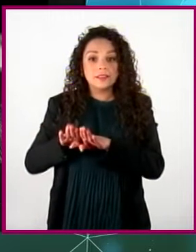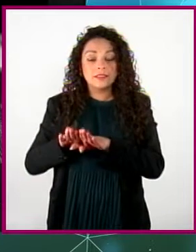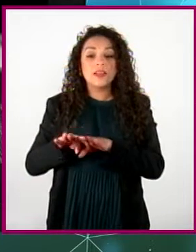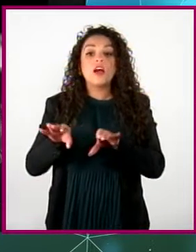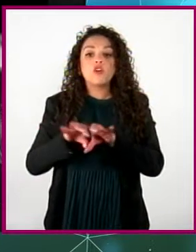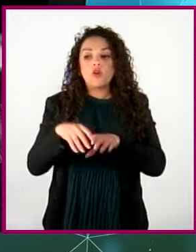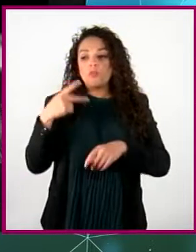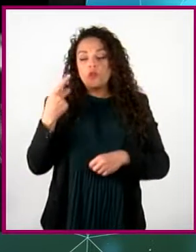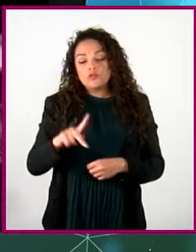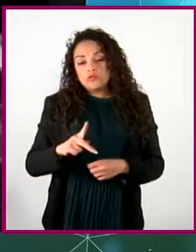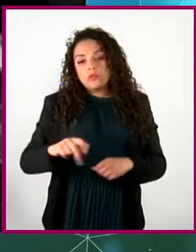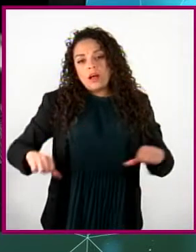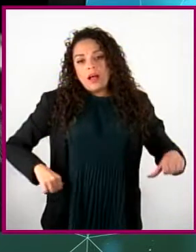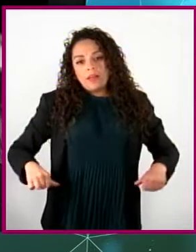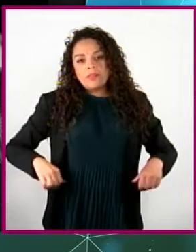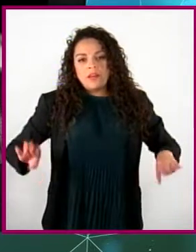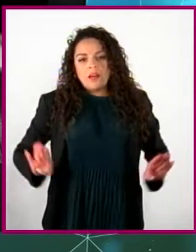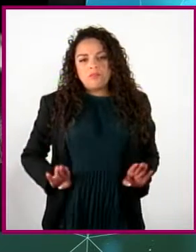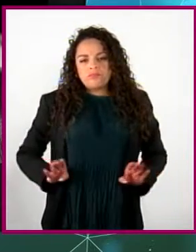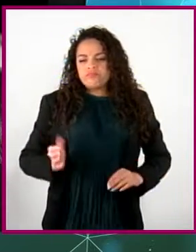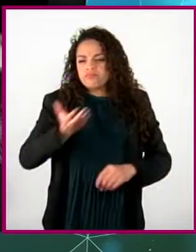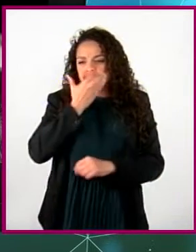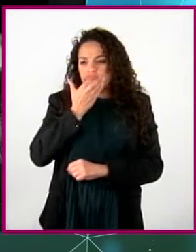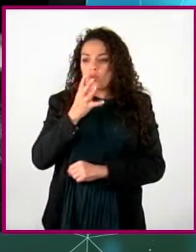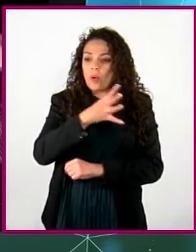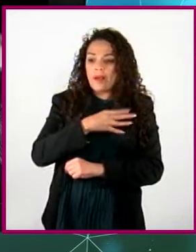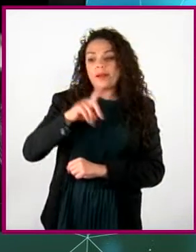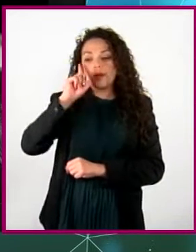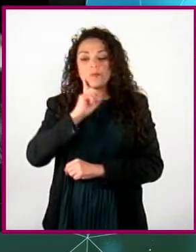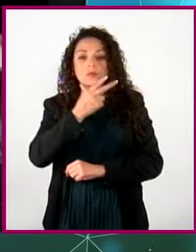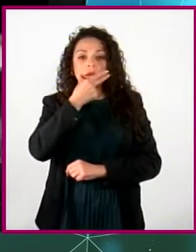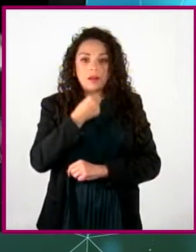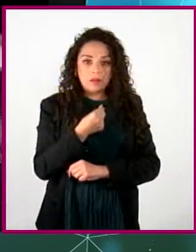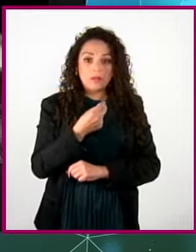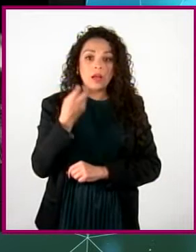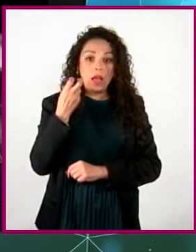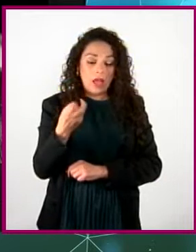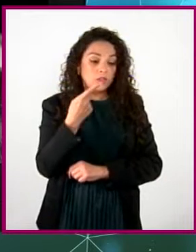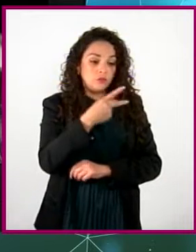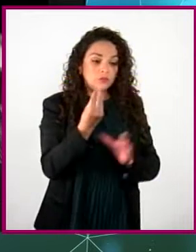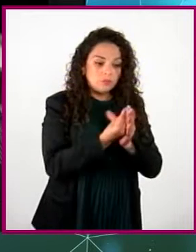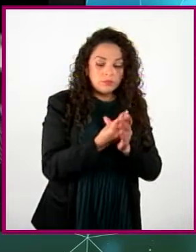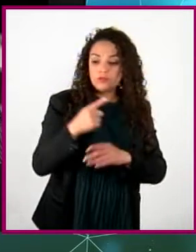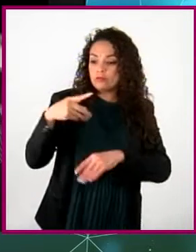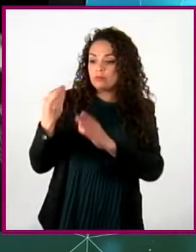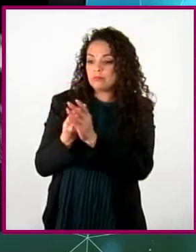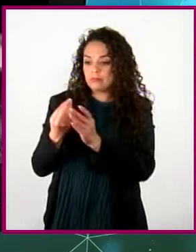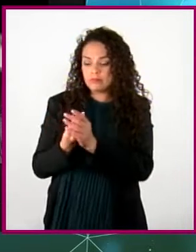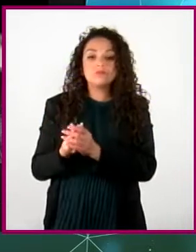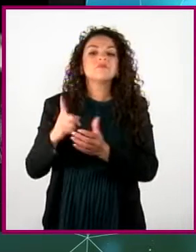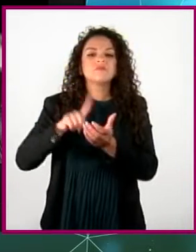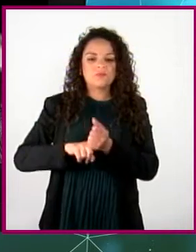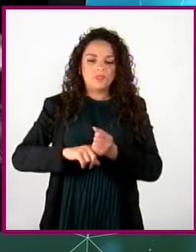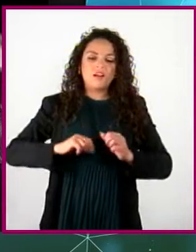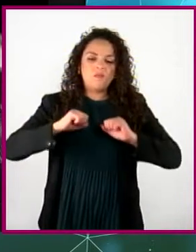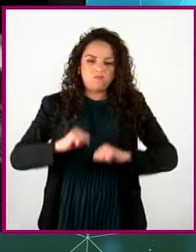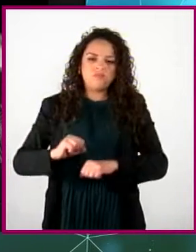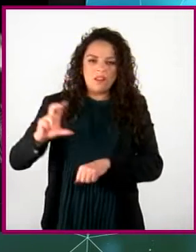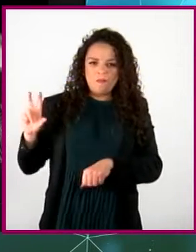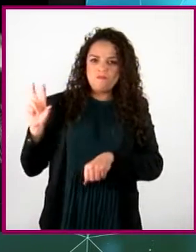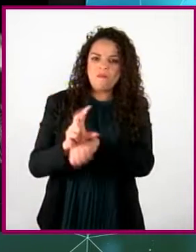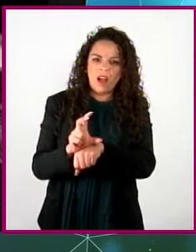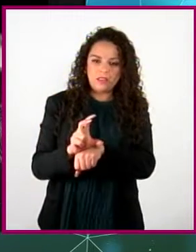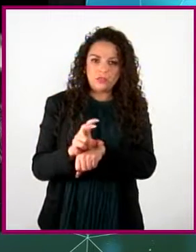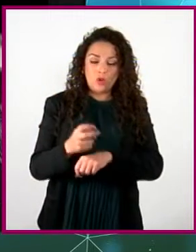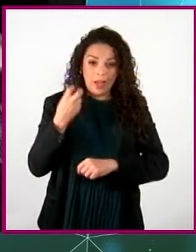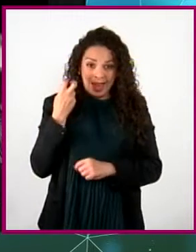comportamiento de los hijos y las hijas a través de roles y estereotipos desde una cultura machista y patriarcal. Estas exigencias de